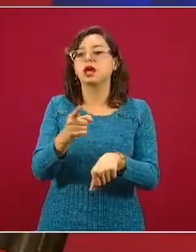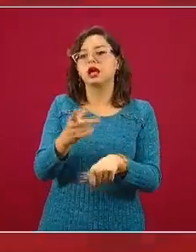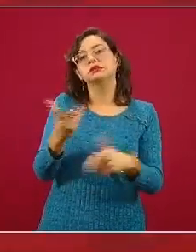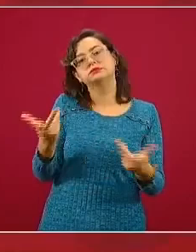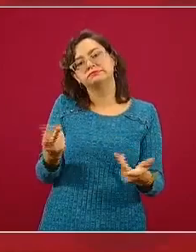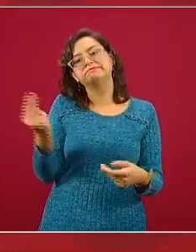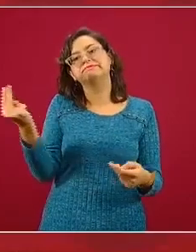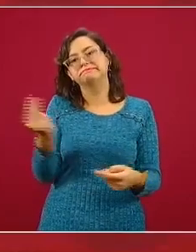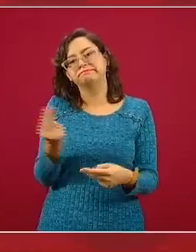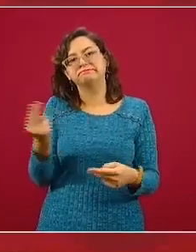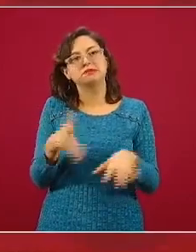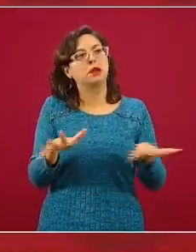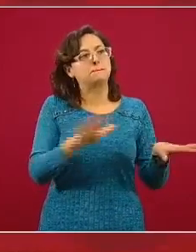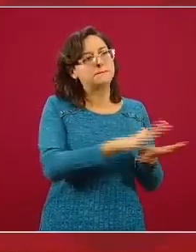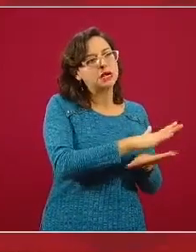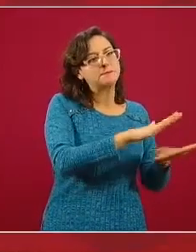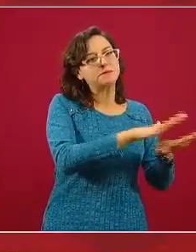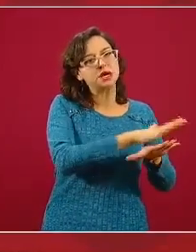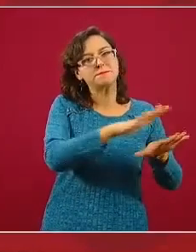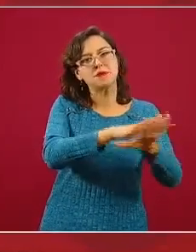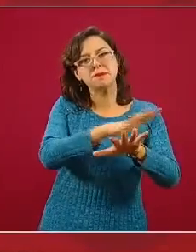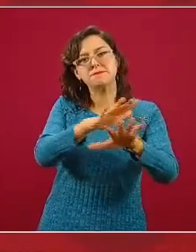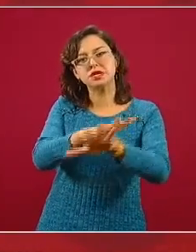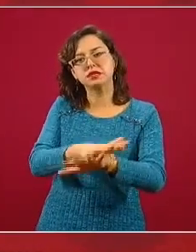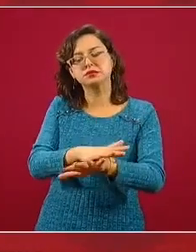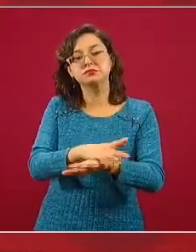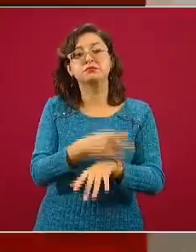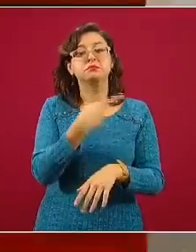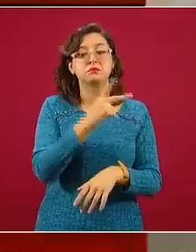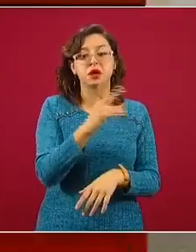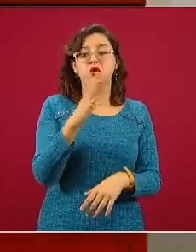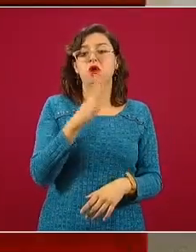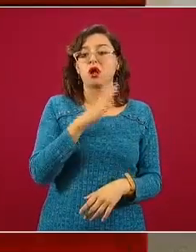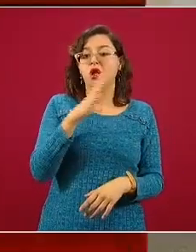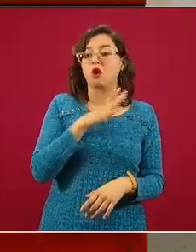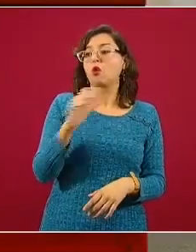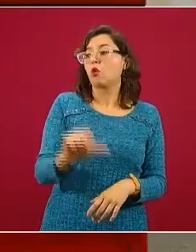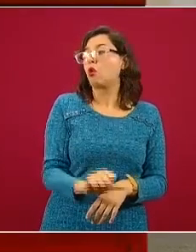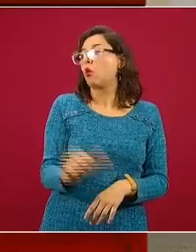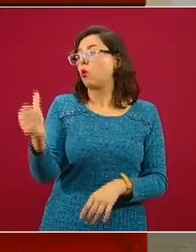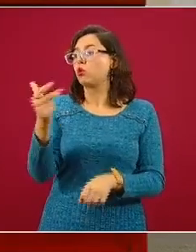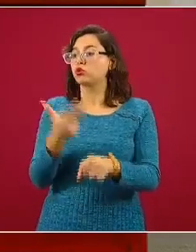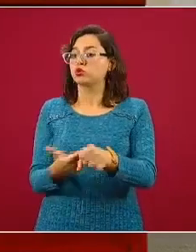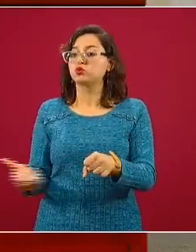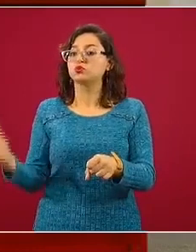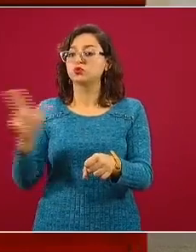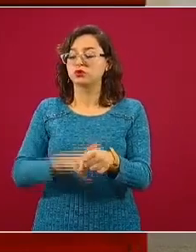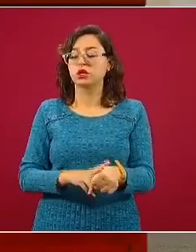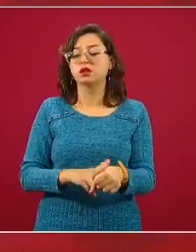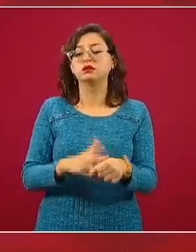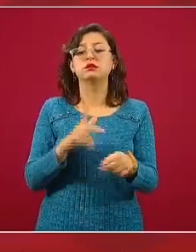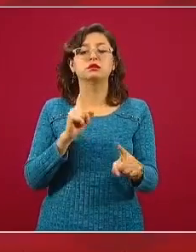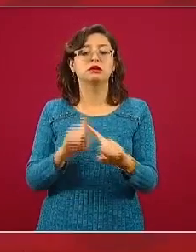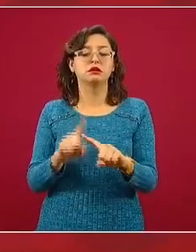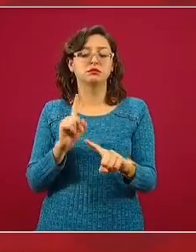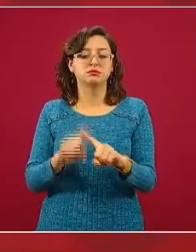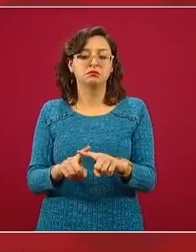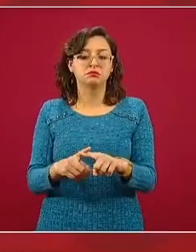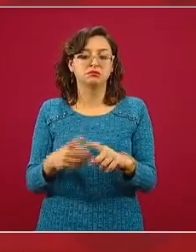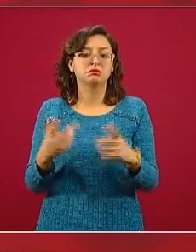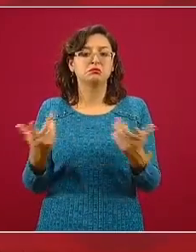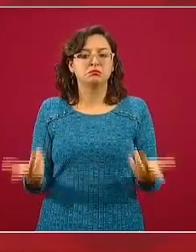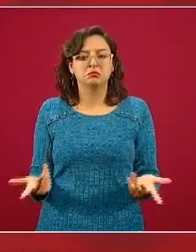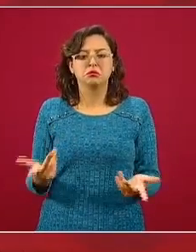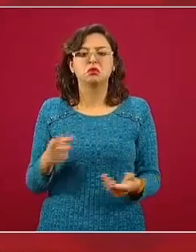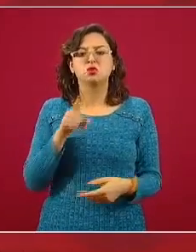hospitalaria que hemos hecho. Existen los otros hospitales del sector correspondiente. Quien es una persona